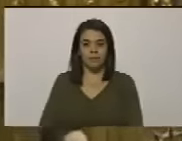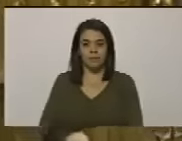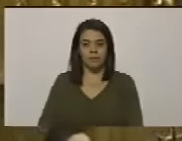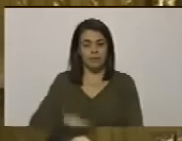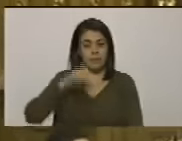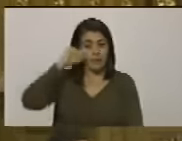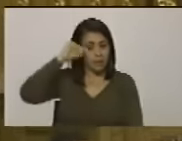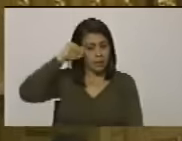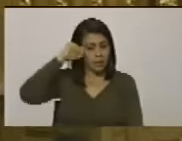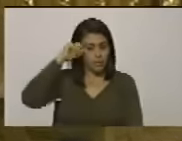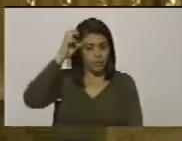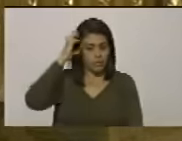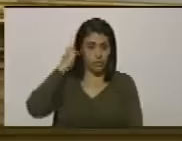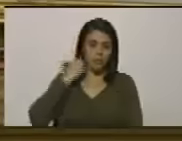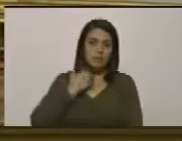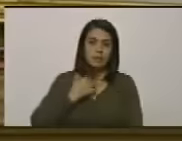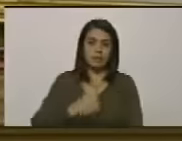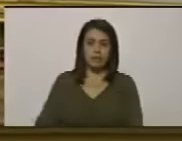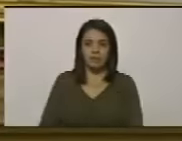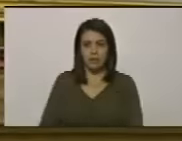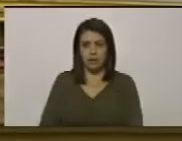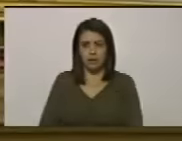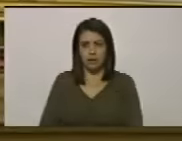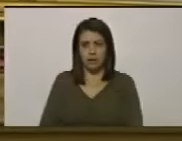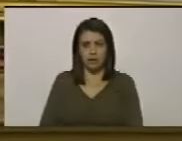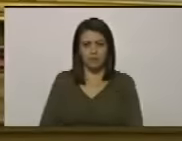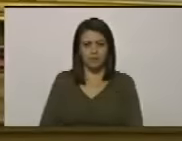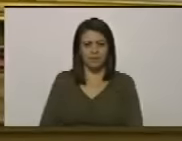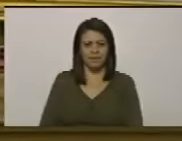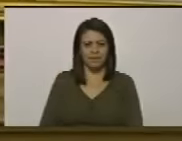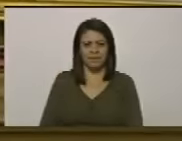recuérdeme regalarle un espejo en su cumpleaños diputado